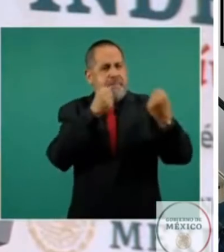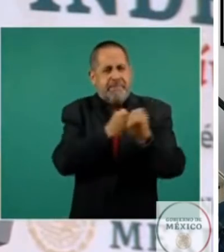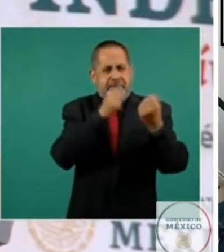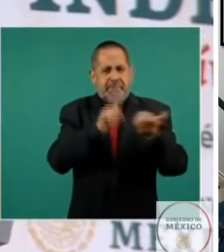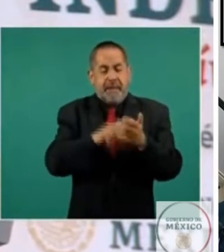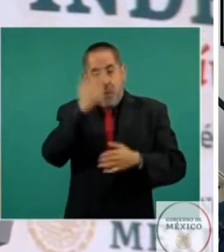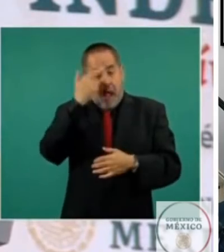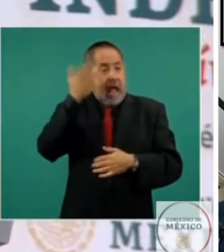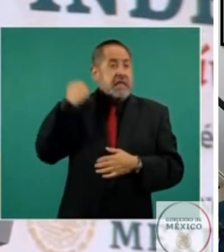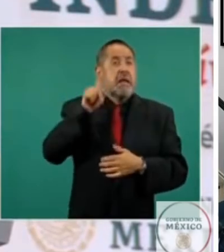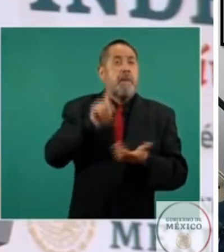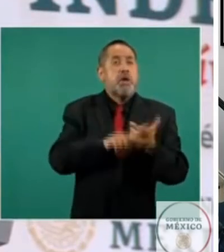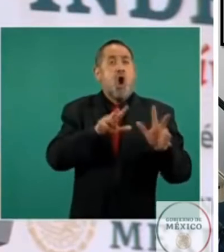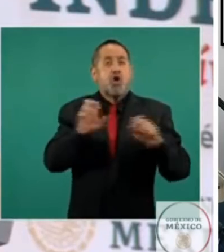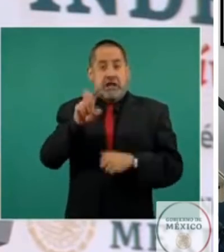y nos vemos en el próximo video y nos vemos